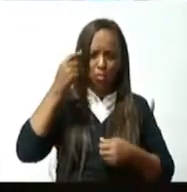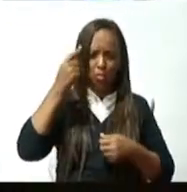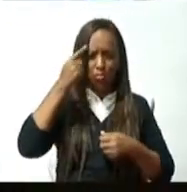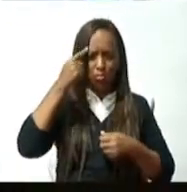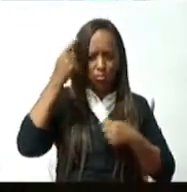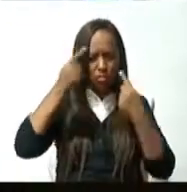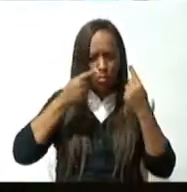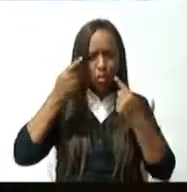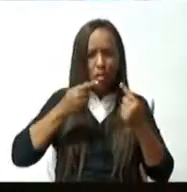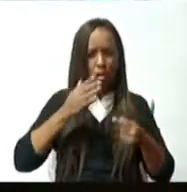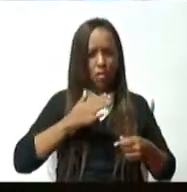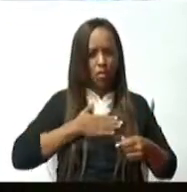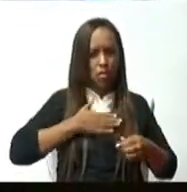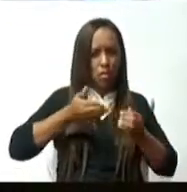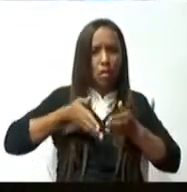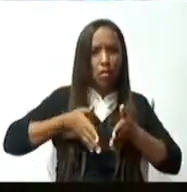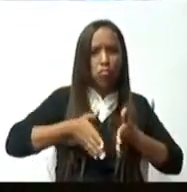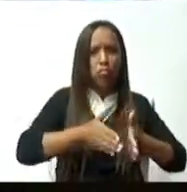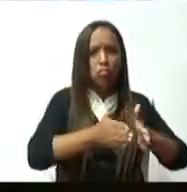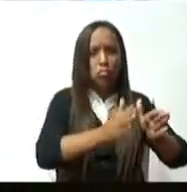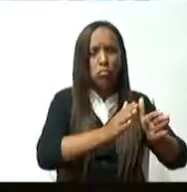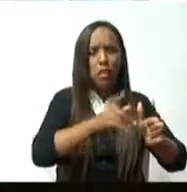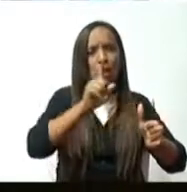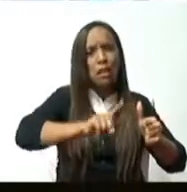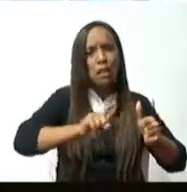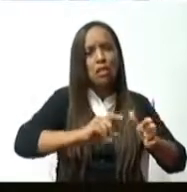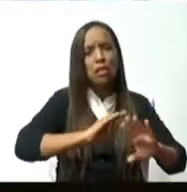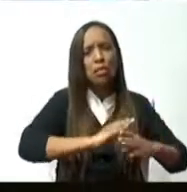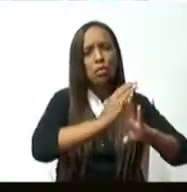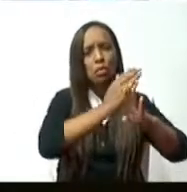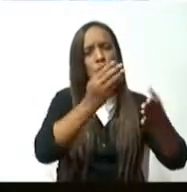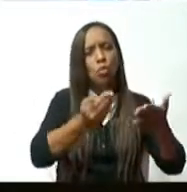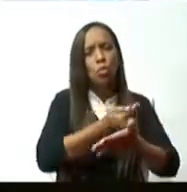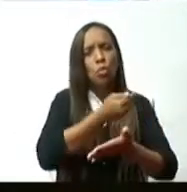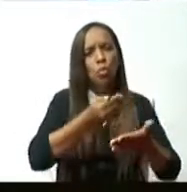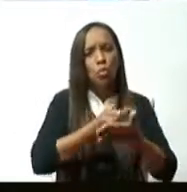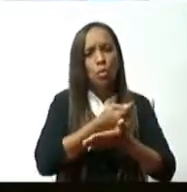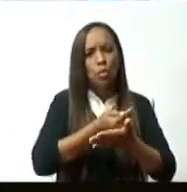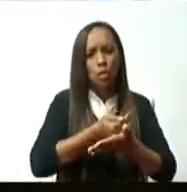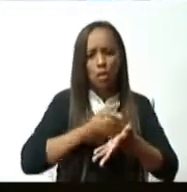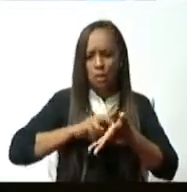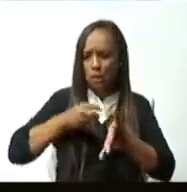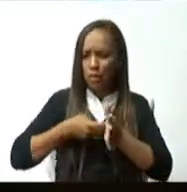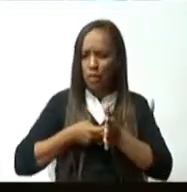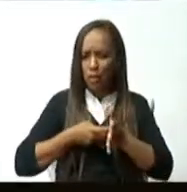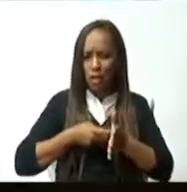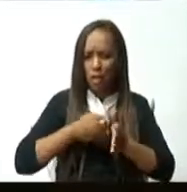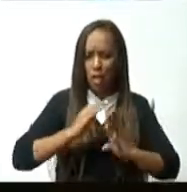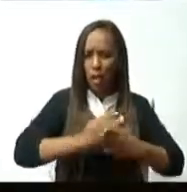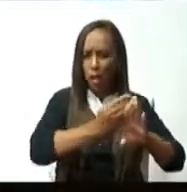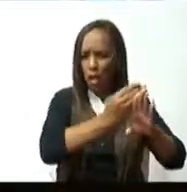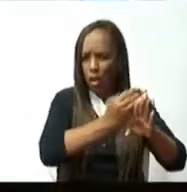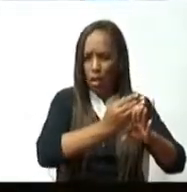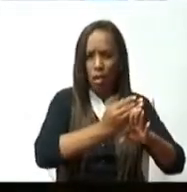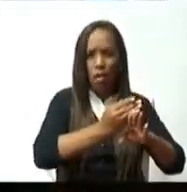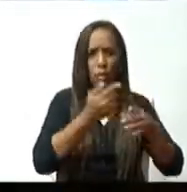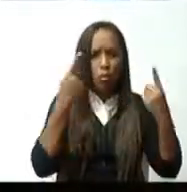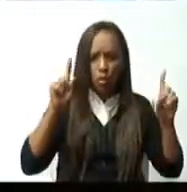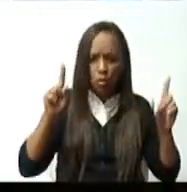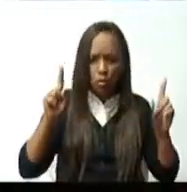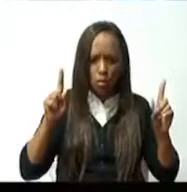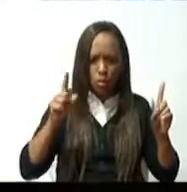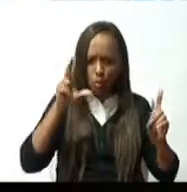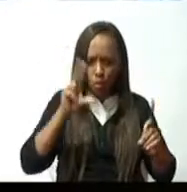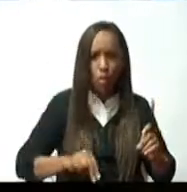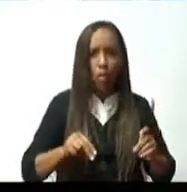Este es el parlamento. Las comisiones son nuestros escenarios donde debemos plantear las cosas. Yo guardaré en mis